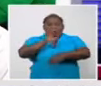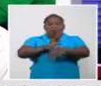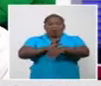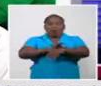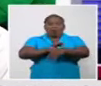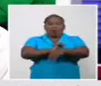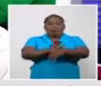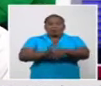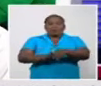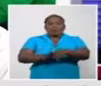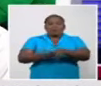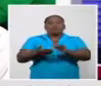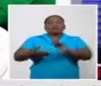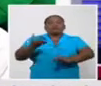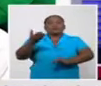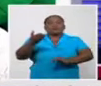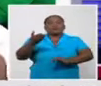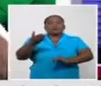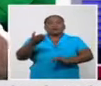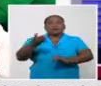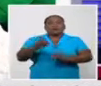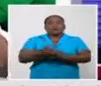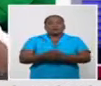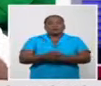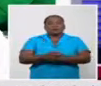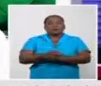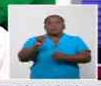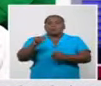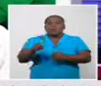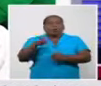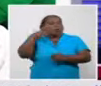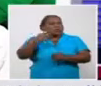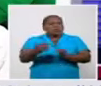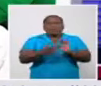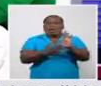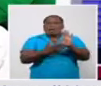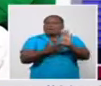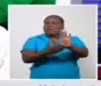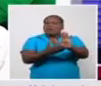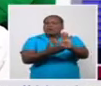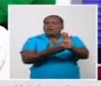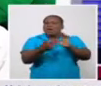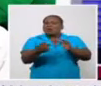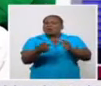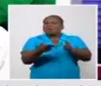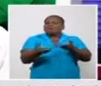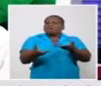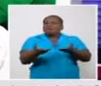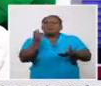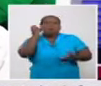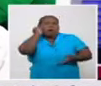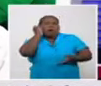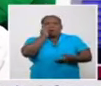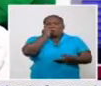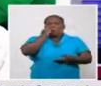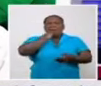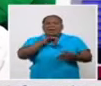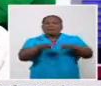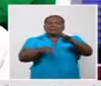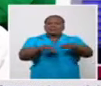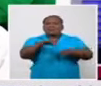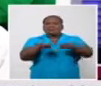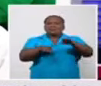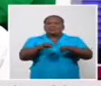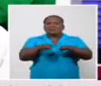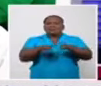es superior. No se ha demostrado una predisposición. El sexo, tal vez la actividad que en